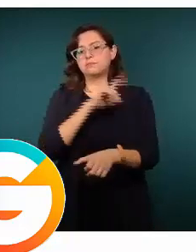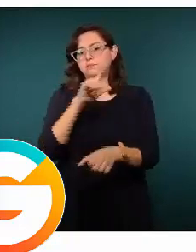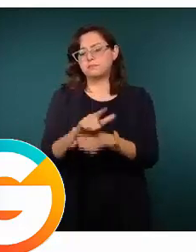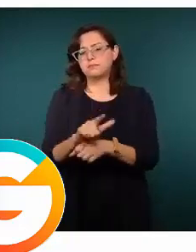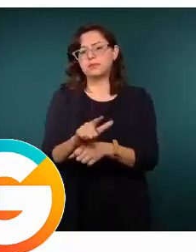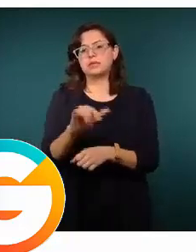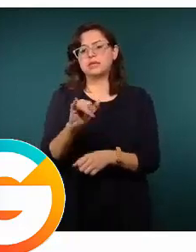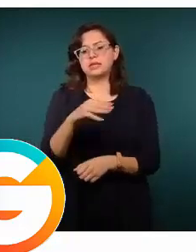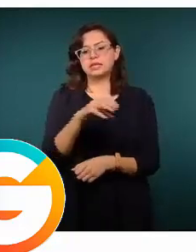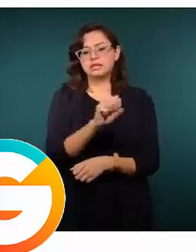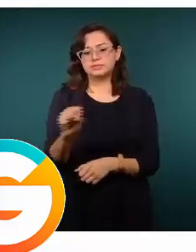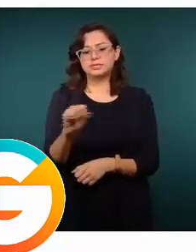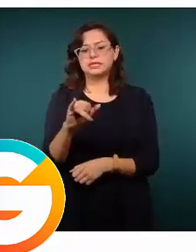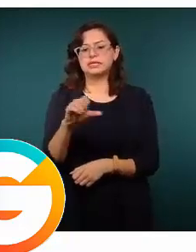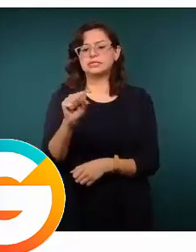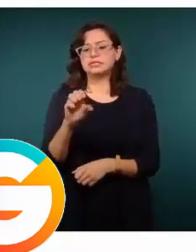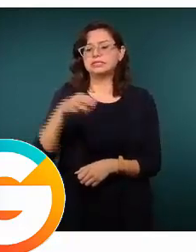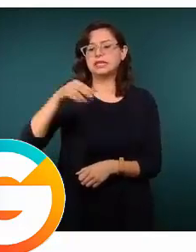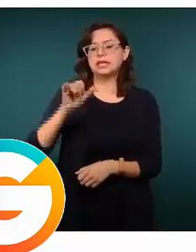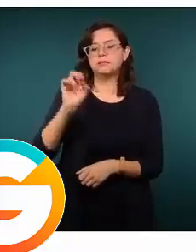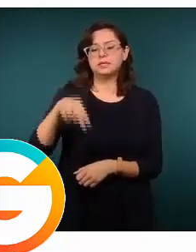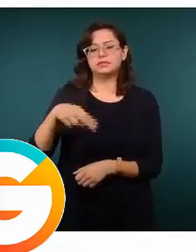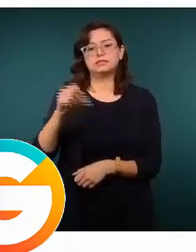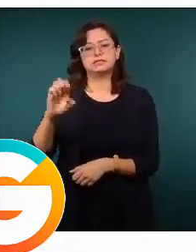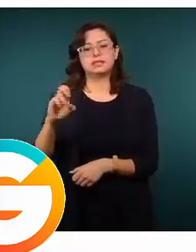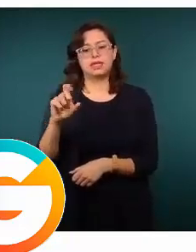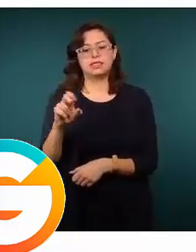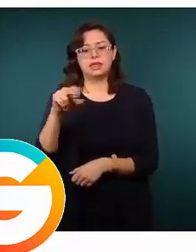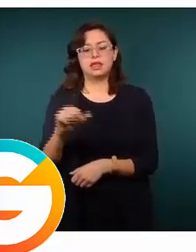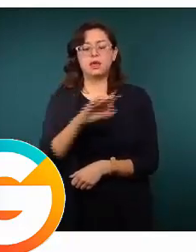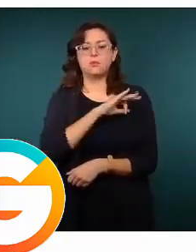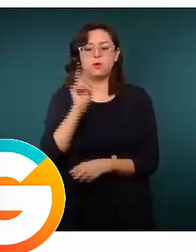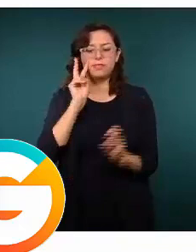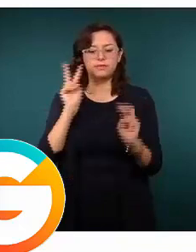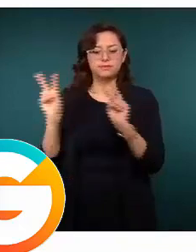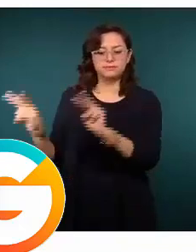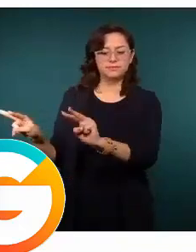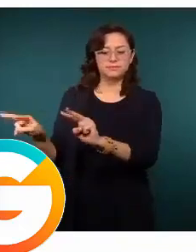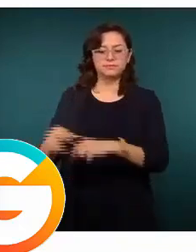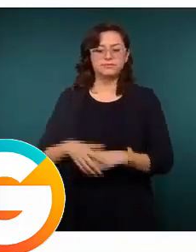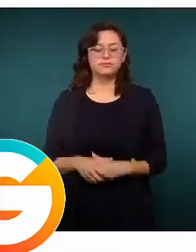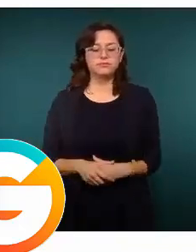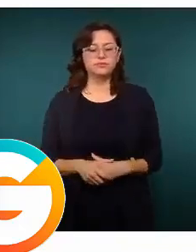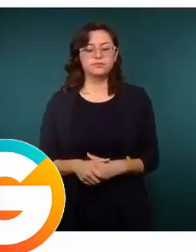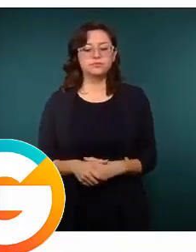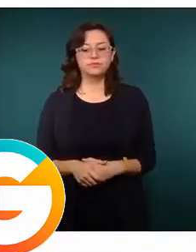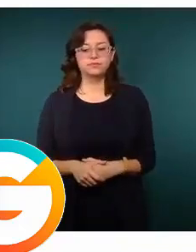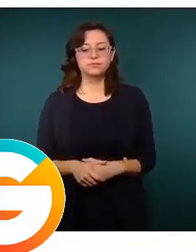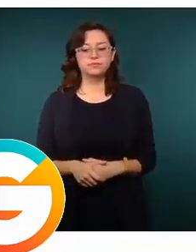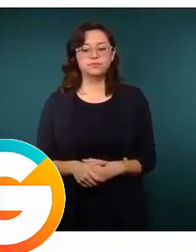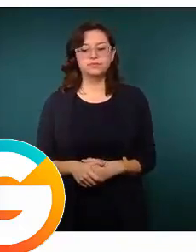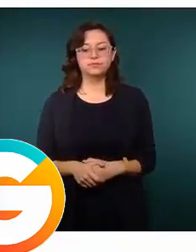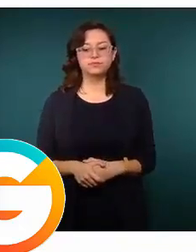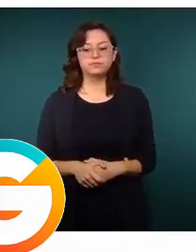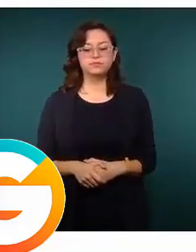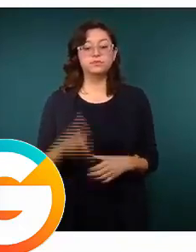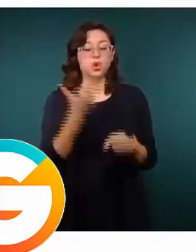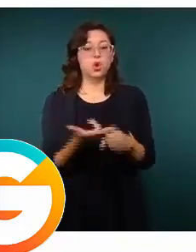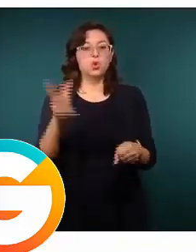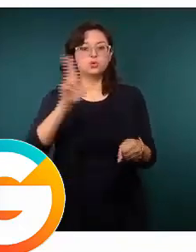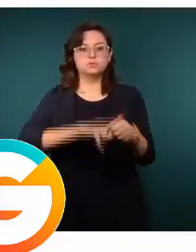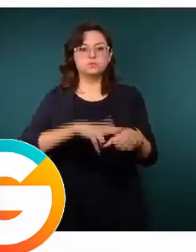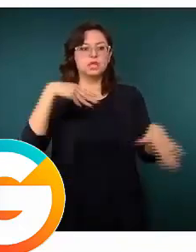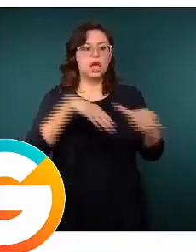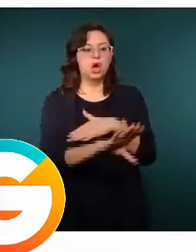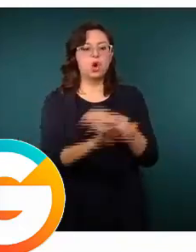IMSS, ICEMIN y la Secretaría de la Defensa, como podemos ver aquí en la lámina. Y el porcentaje de ocupación hospitalaria, hoy tenemos